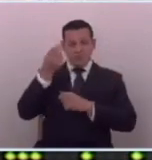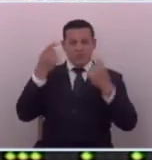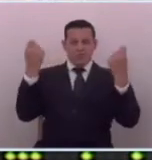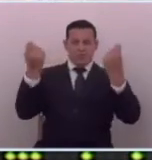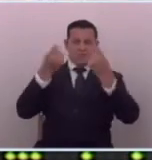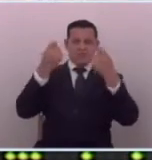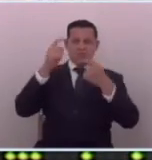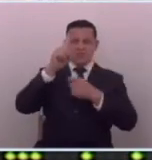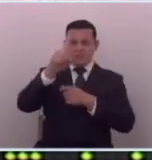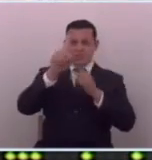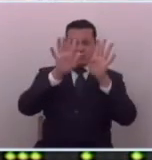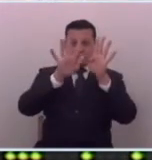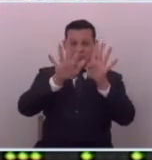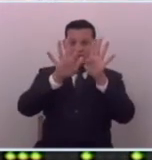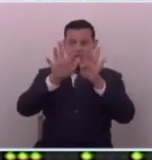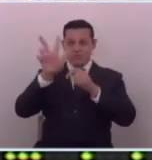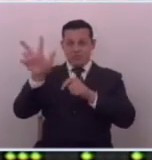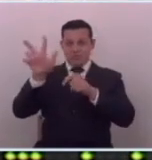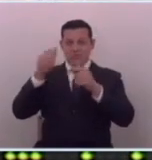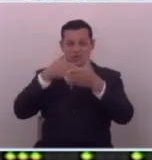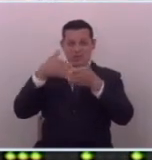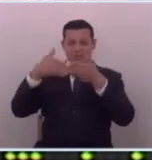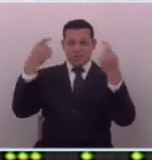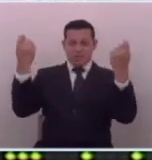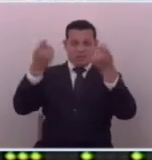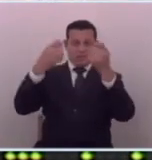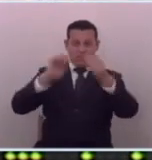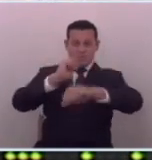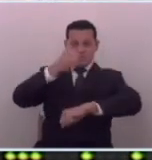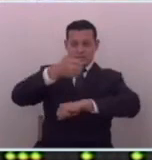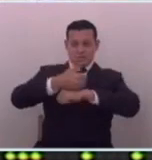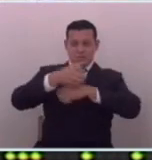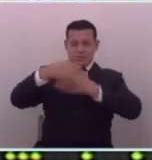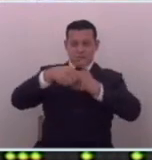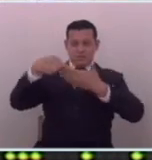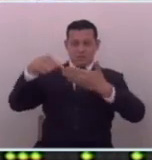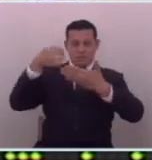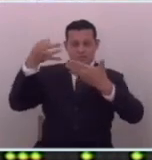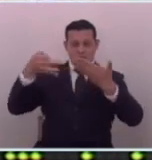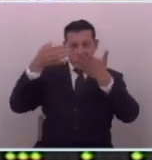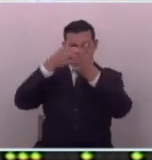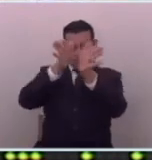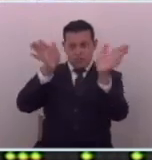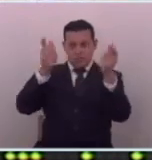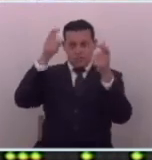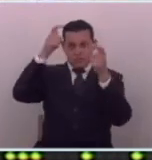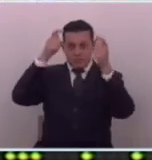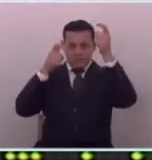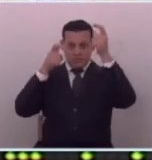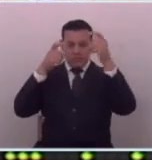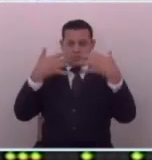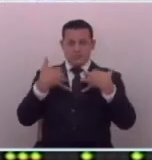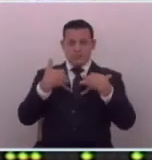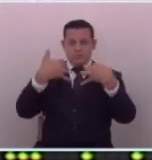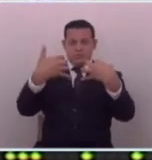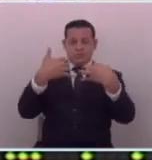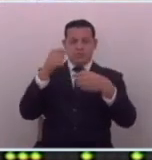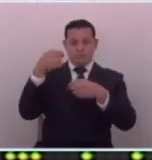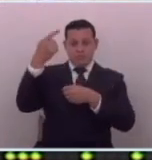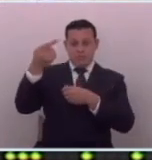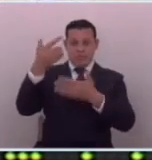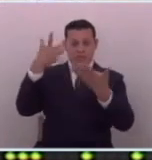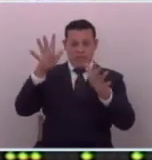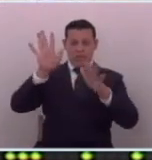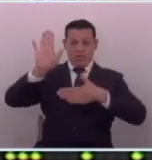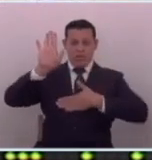conmemora desde el año 1993 cuando se declaró así en la asamblea general de las naciones unidas mañana se cumplen 30